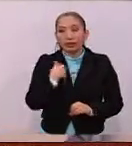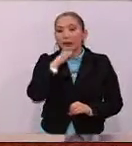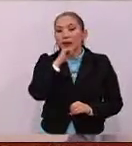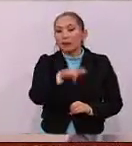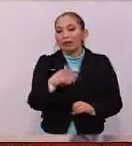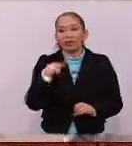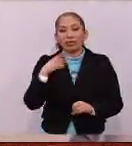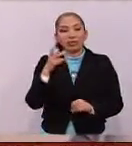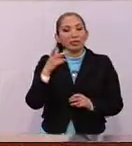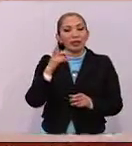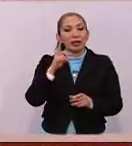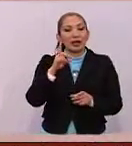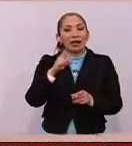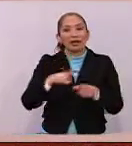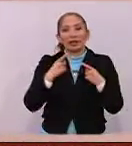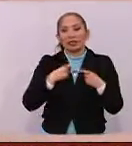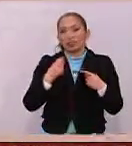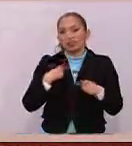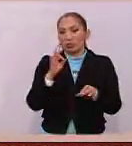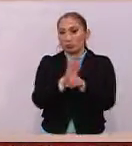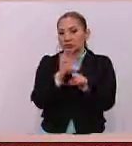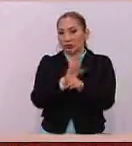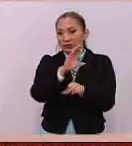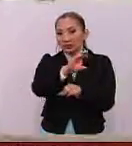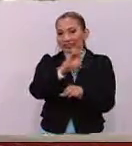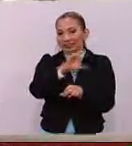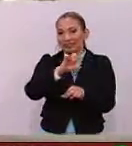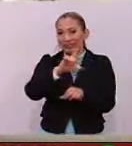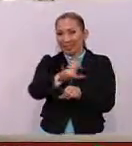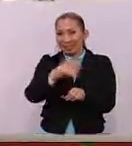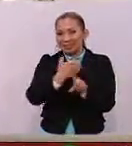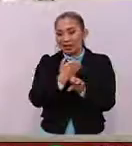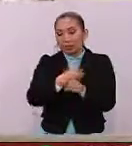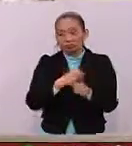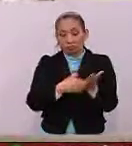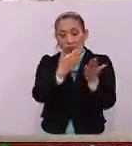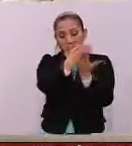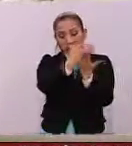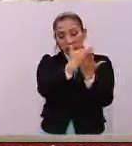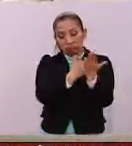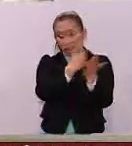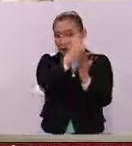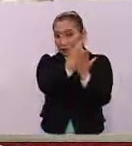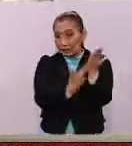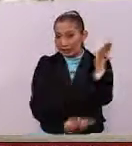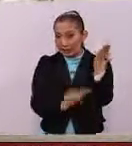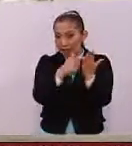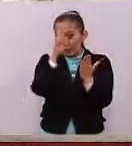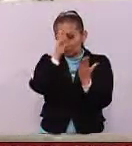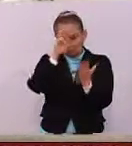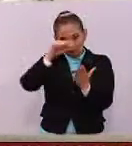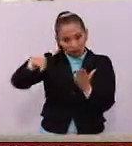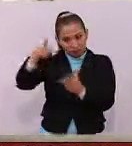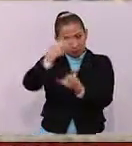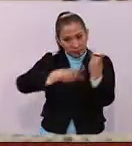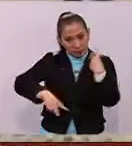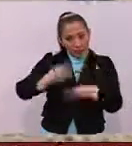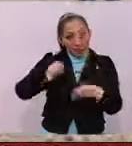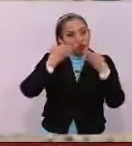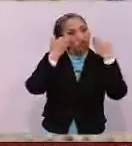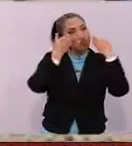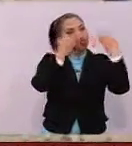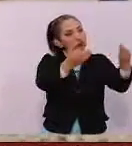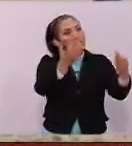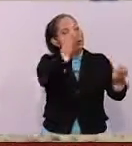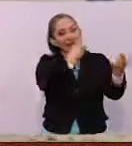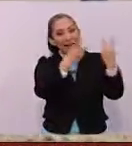vez, la Dirección de Protección Civil o Municipal emitió un listado de recomendaciones para todas aquellas personas que asistan a presenciar